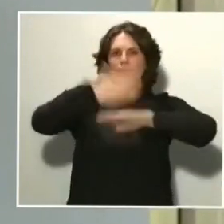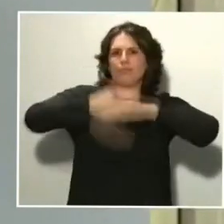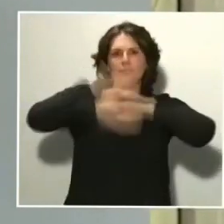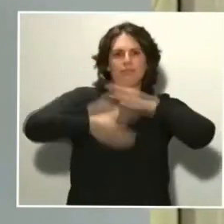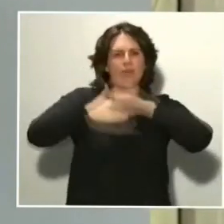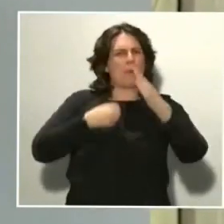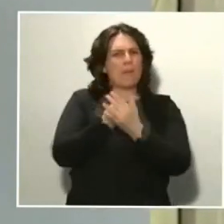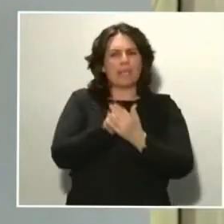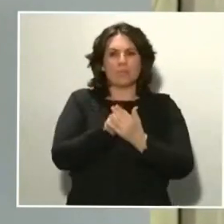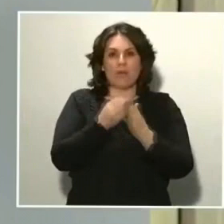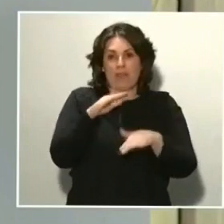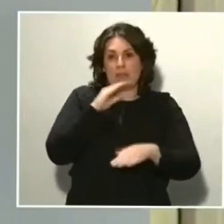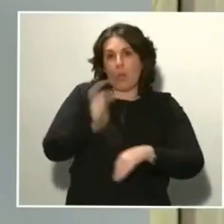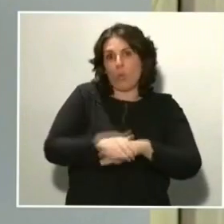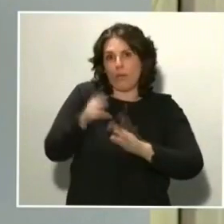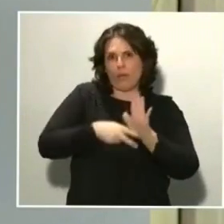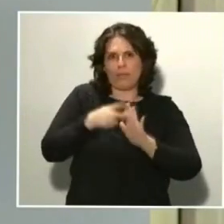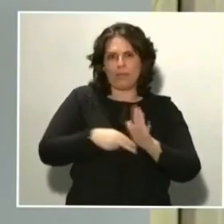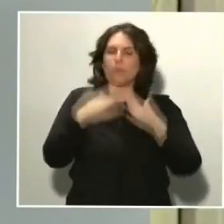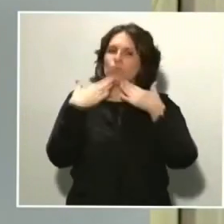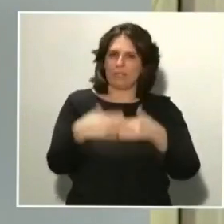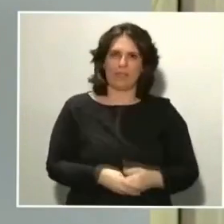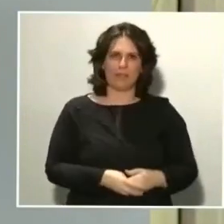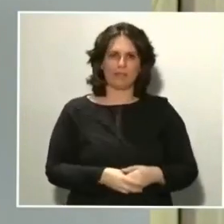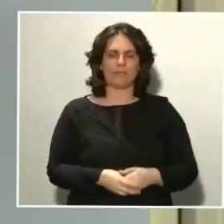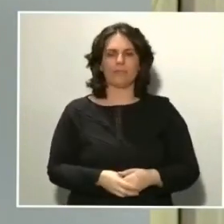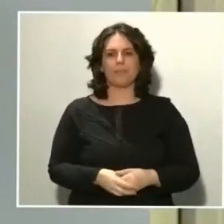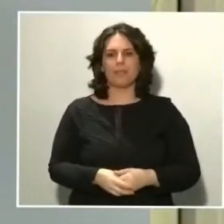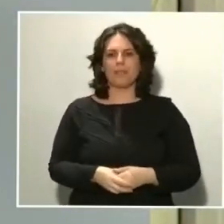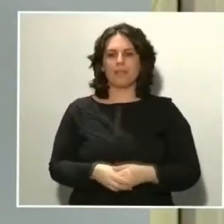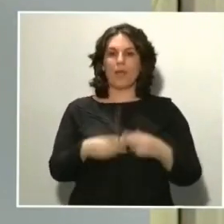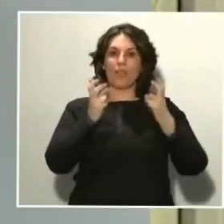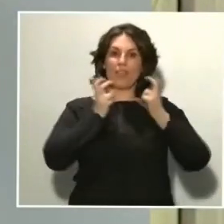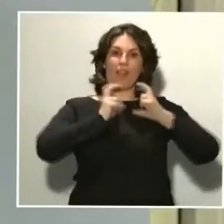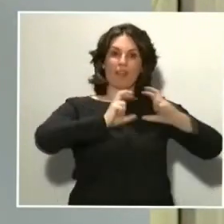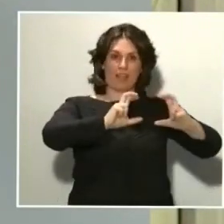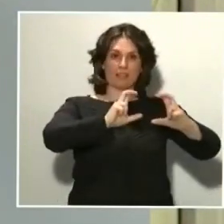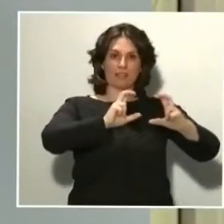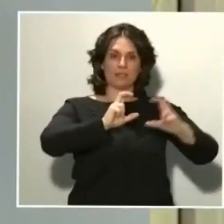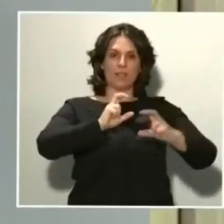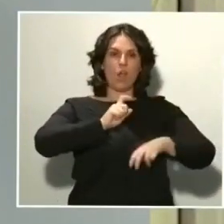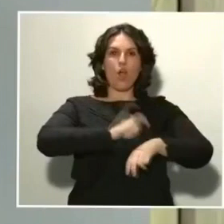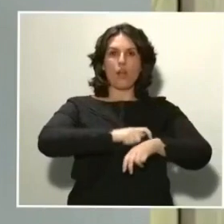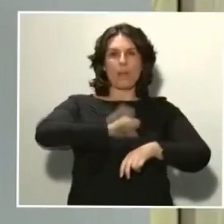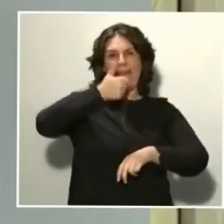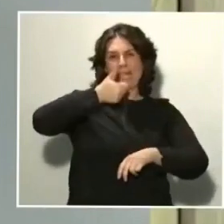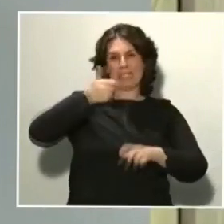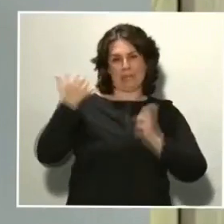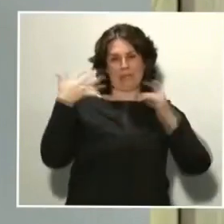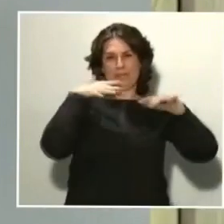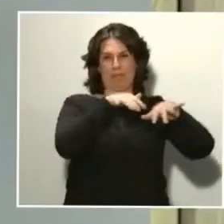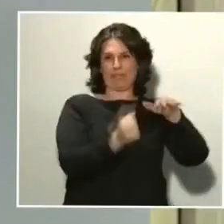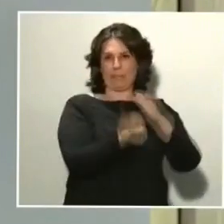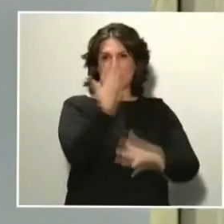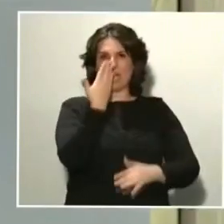normativa que está establecida. En los servicios de cercanías, durante la hora punta de esta mañana y de media entre el día de